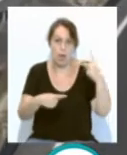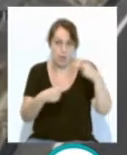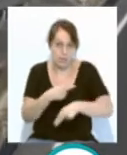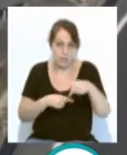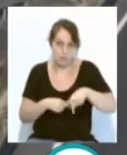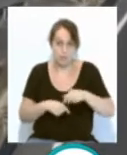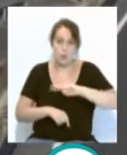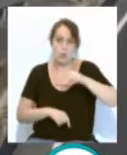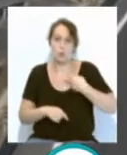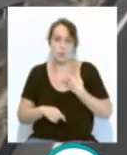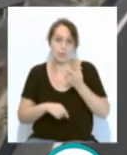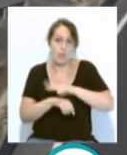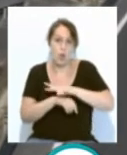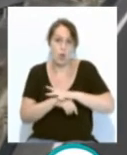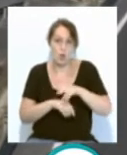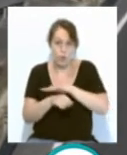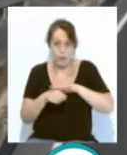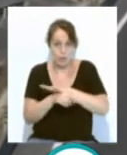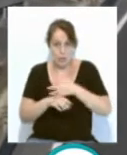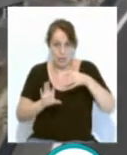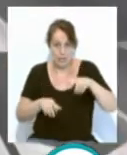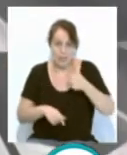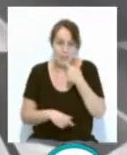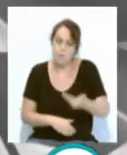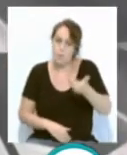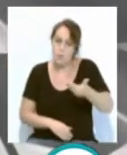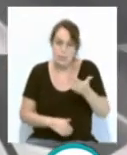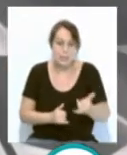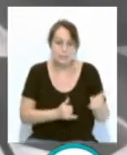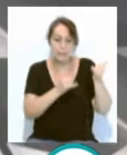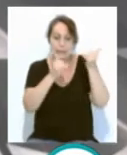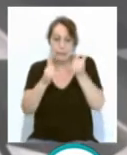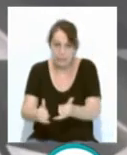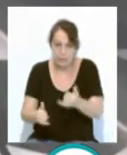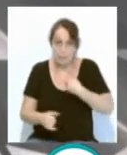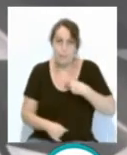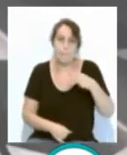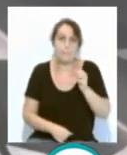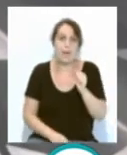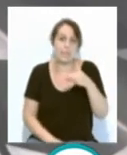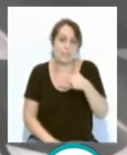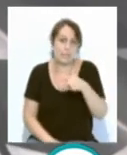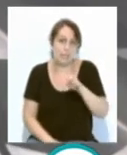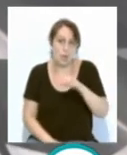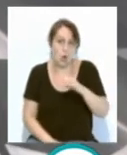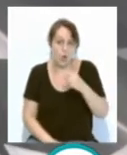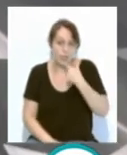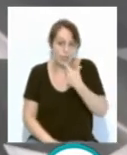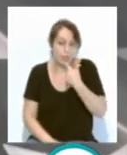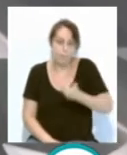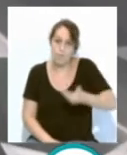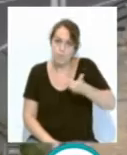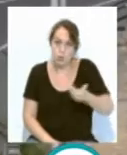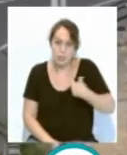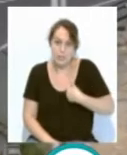Cádiz ha señalado que lo importante es llegar al destino. José Pacheco ha asegurado que es necesario atender a las recomendaciones de la DGT,